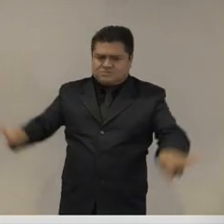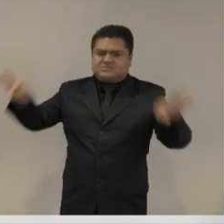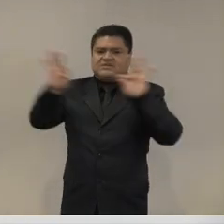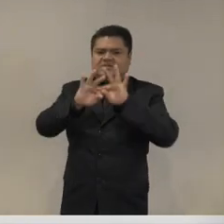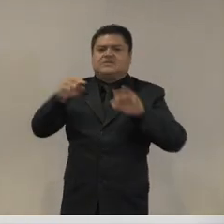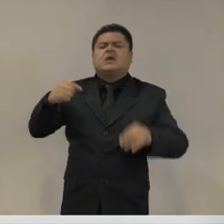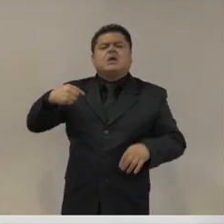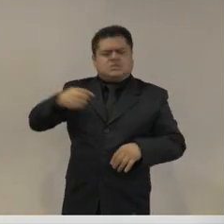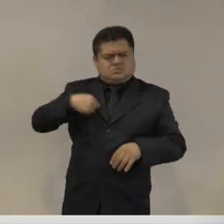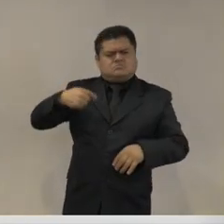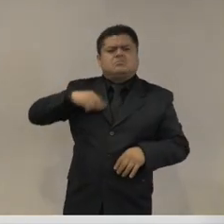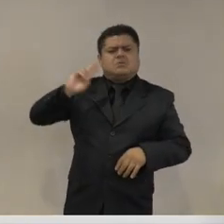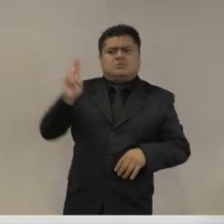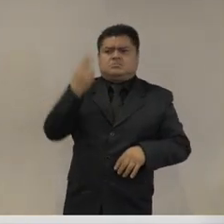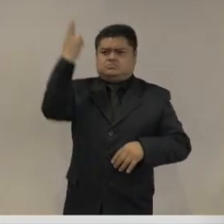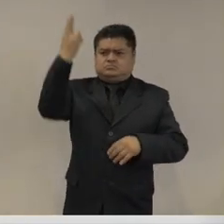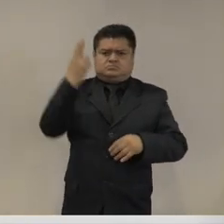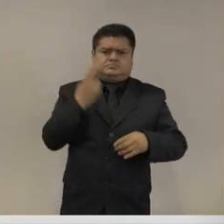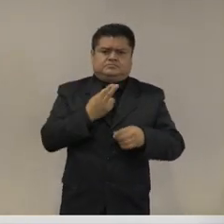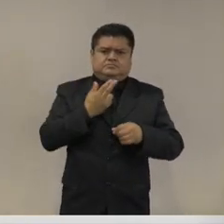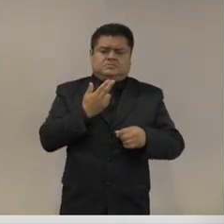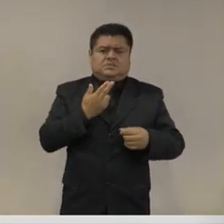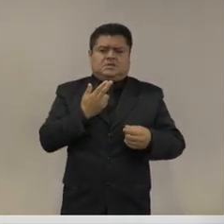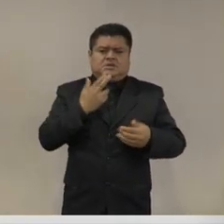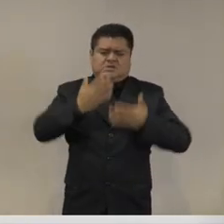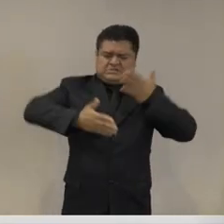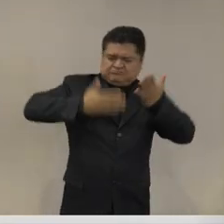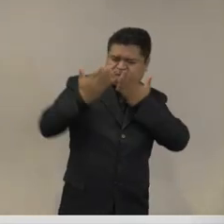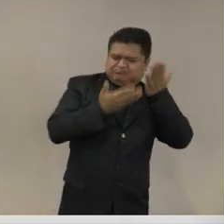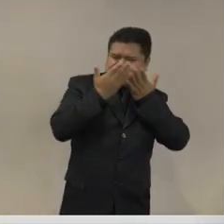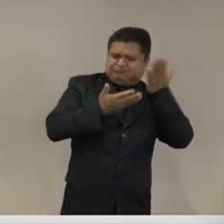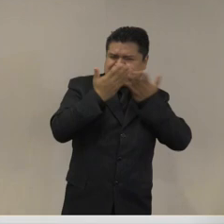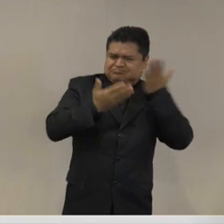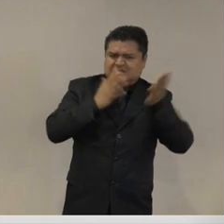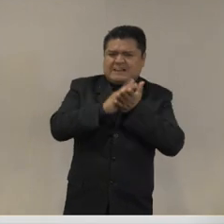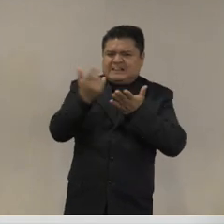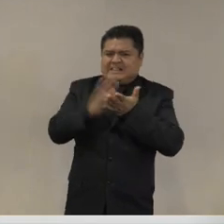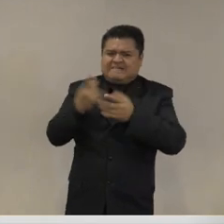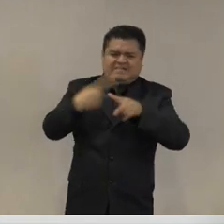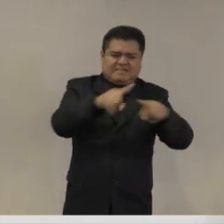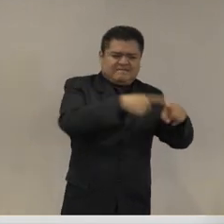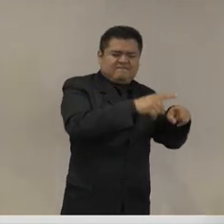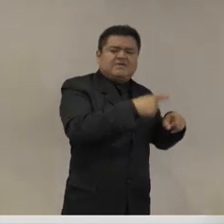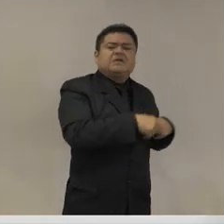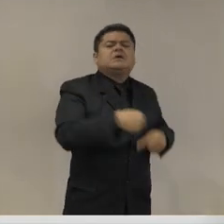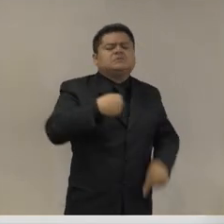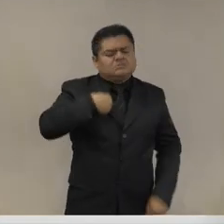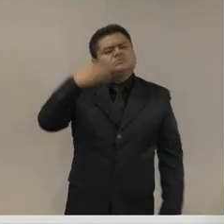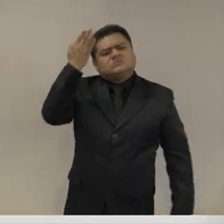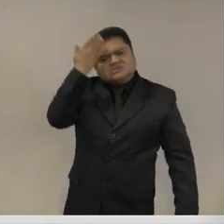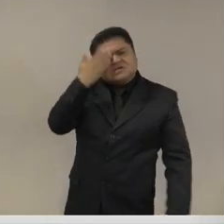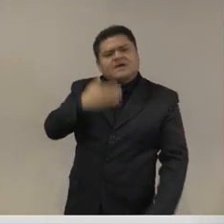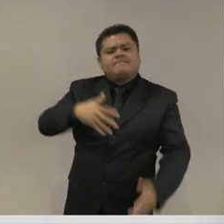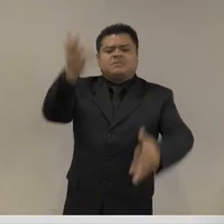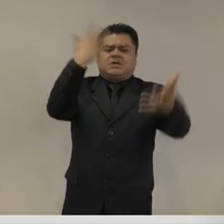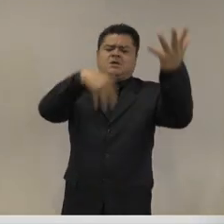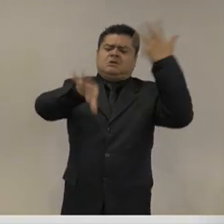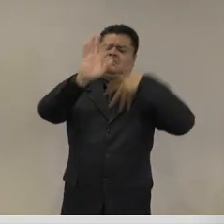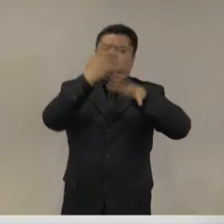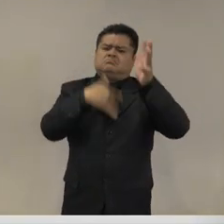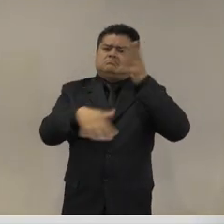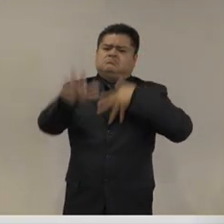como mi carrera para mí la palabra es fundamental entonces yo creo que ahí es donde tenemos que